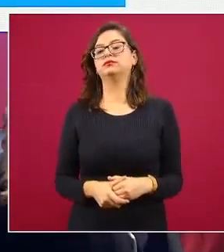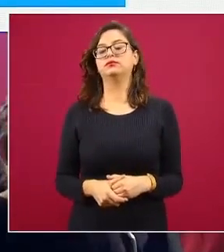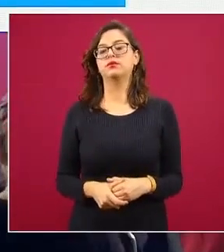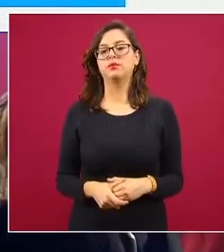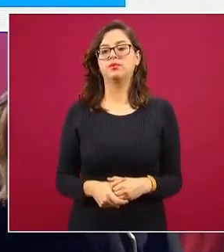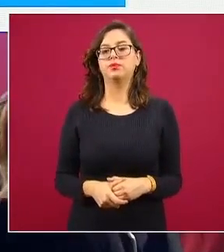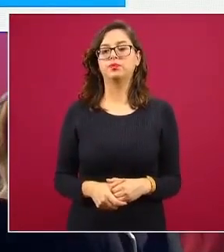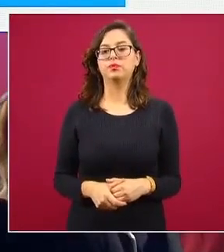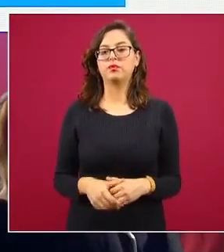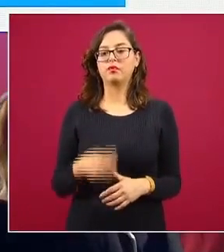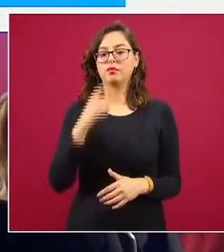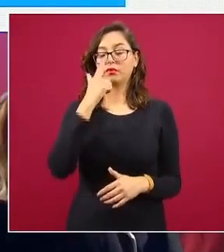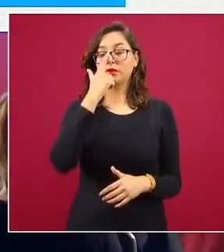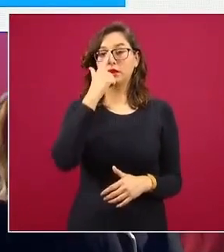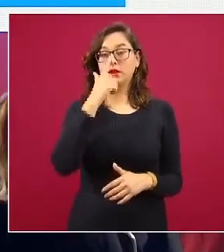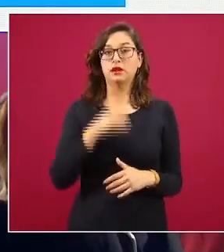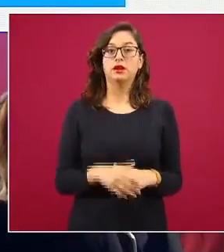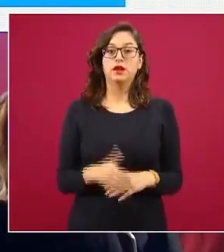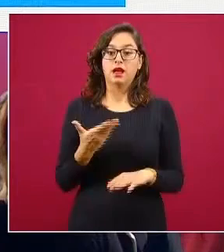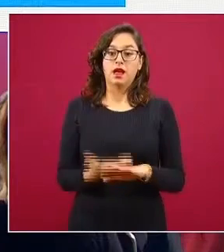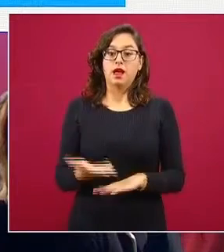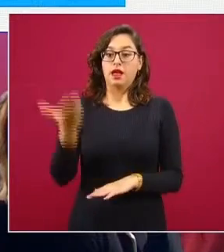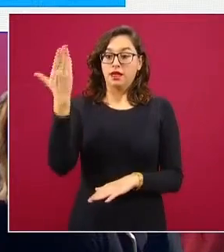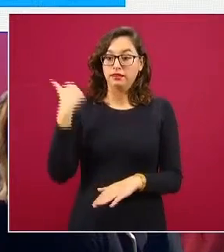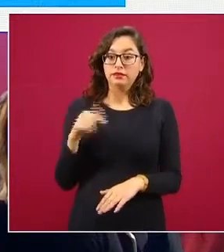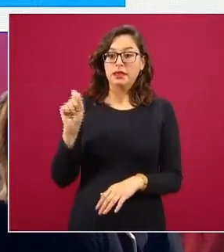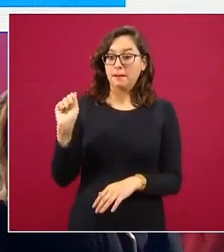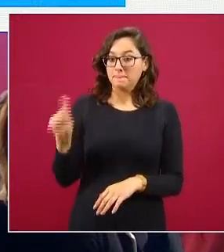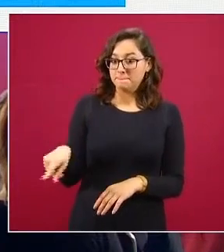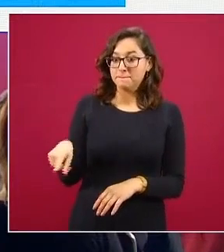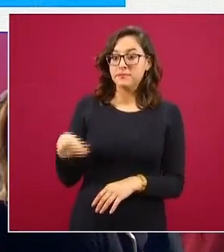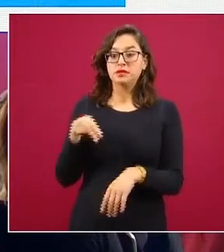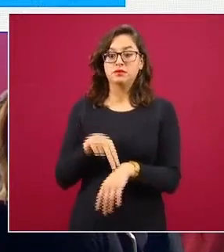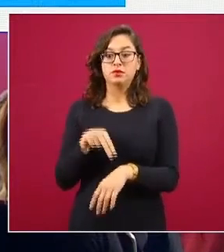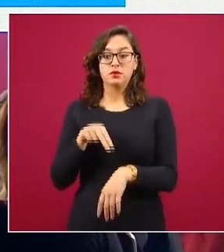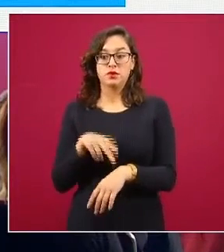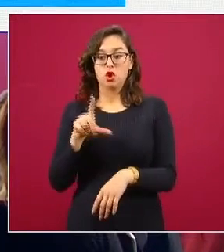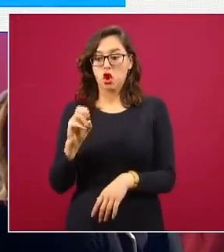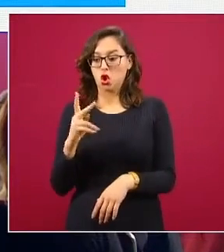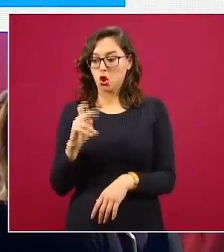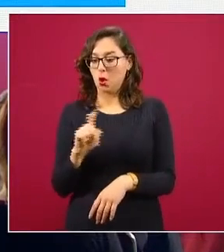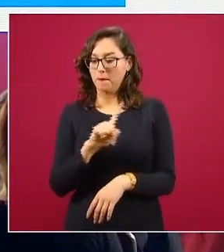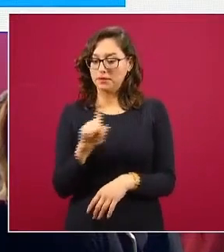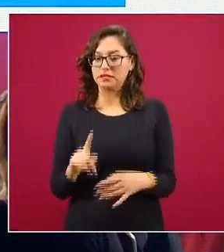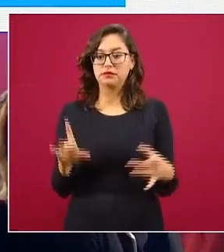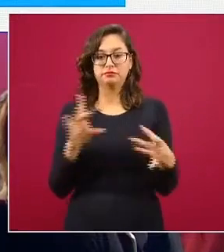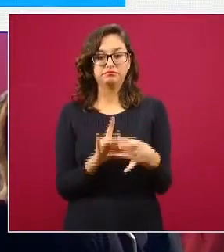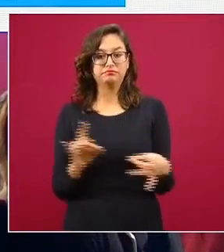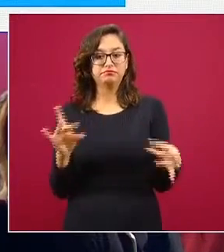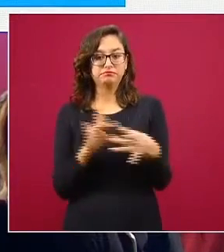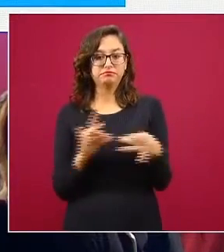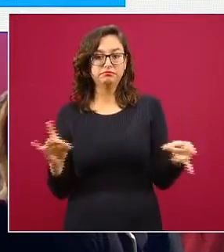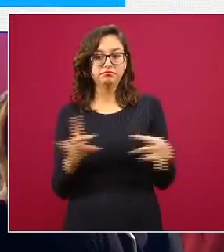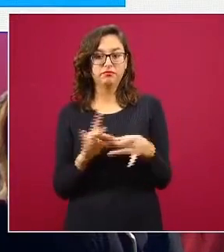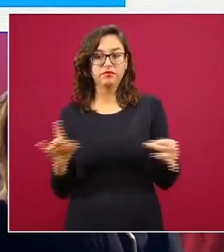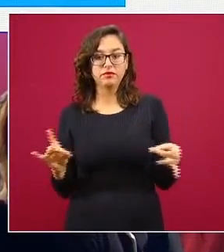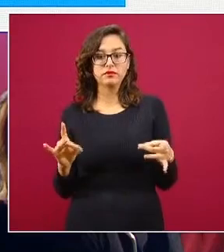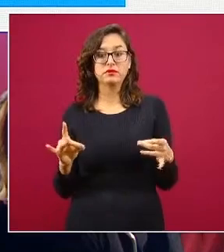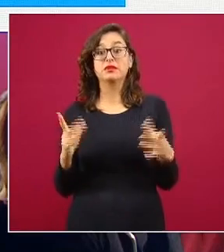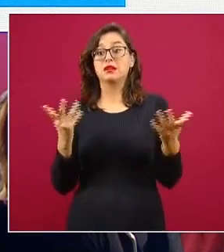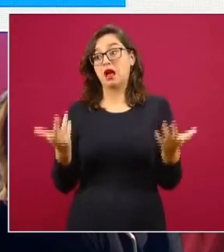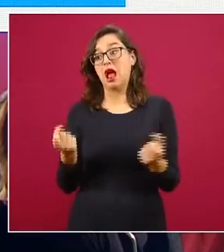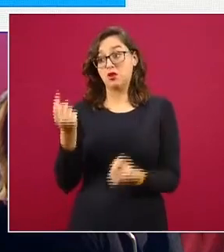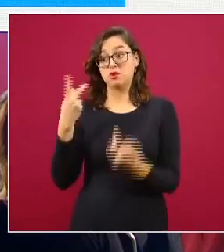hace un par de días la presentación del mismo doctor López Ridaura, los factores de riesgo asociados con las